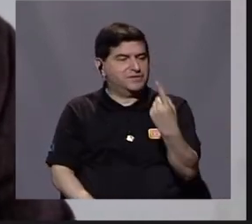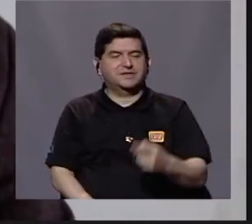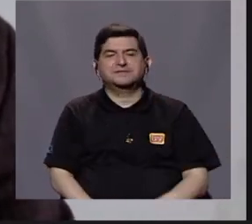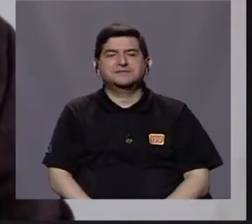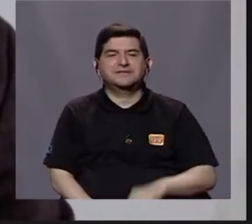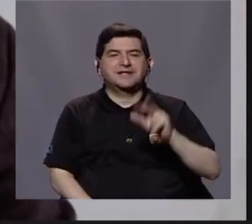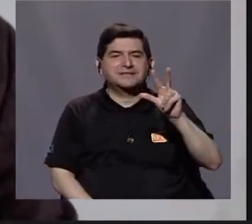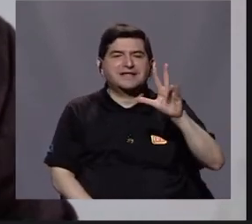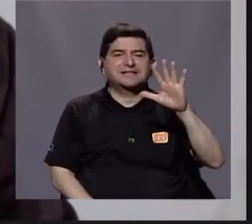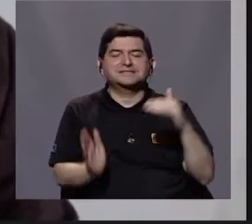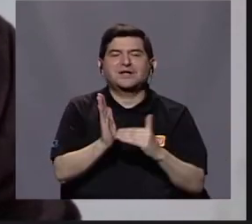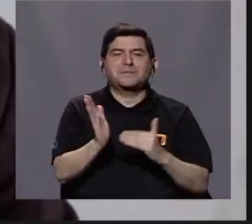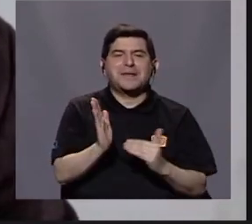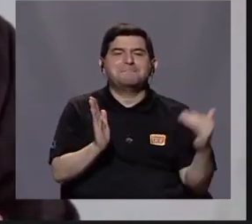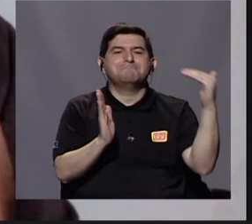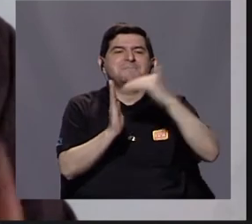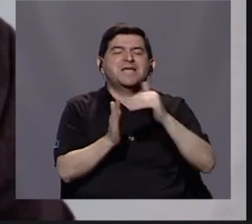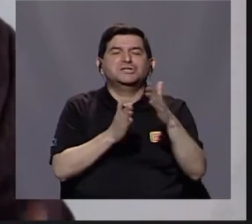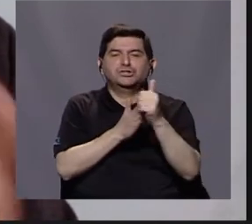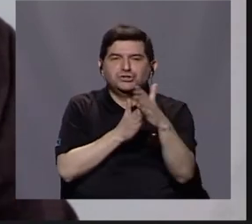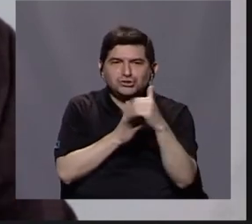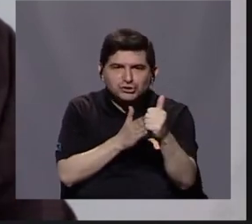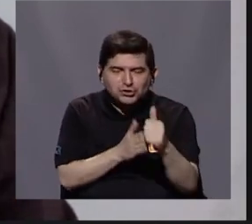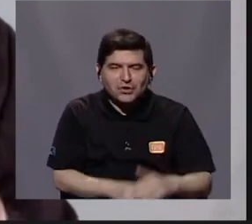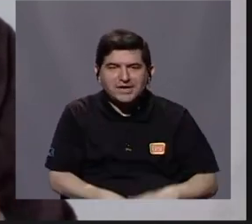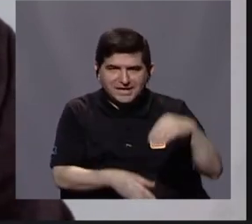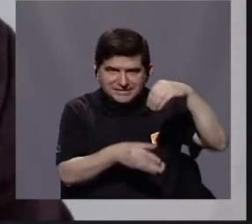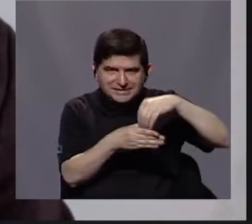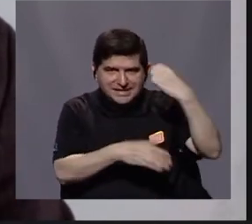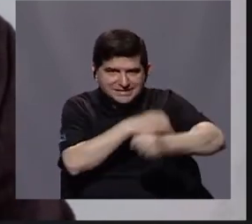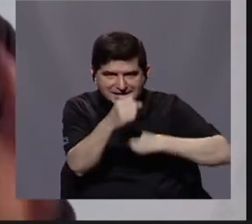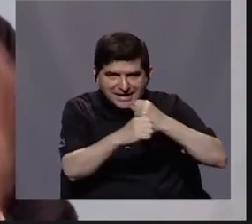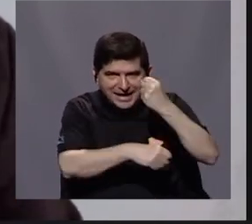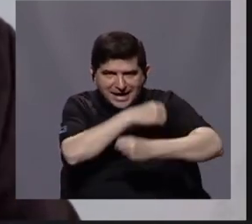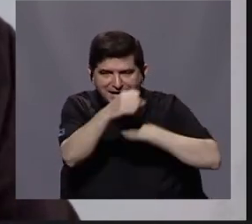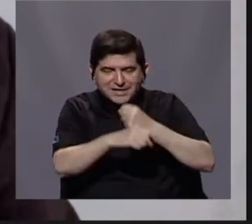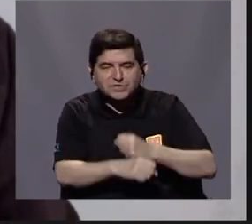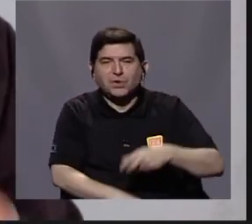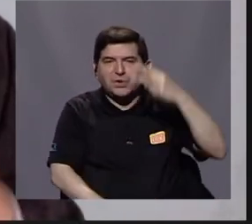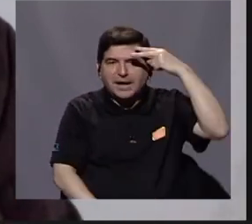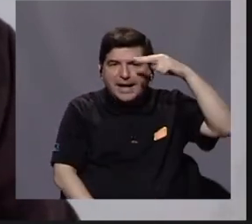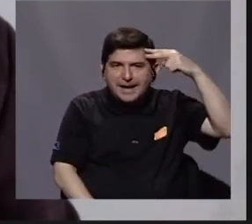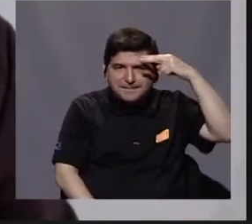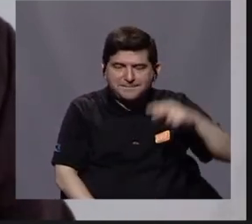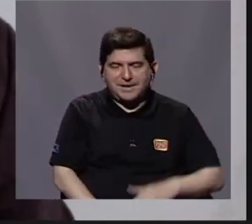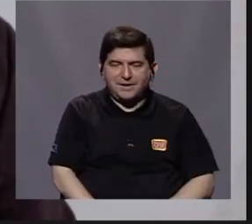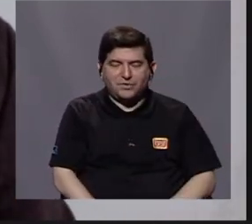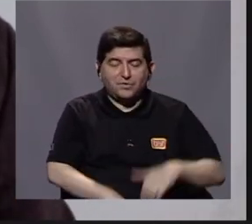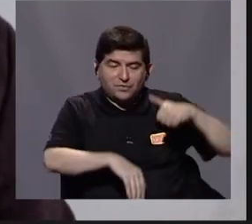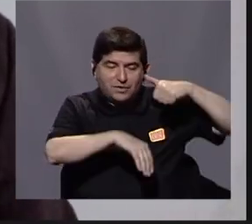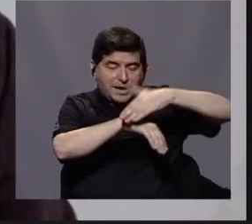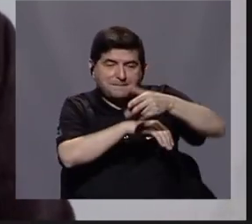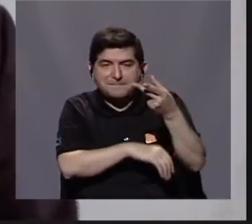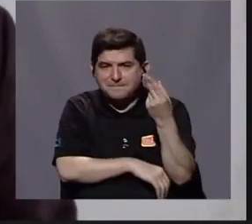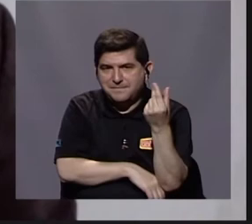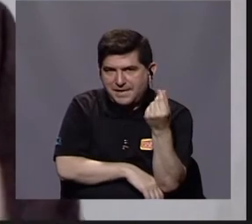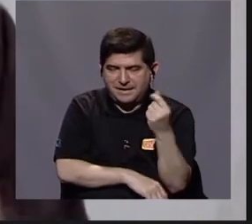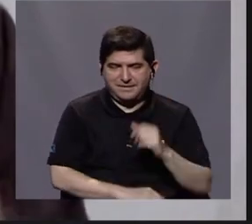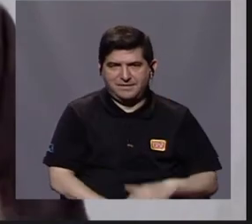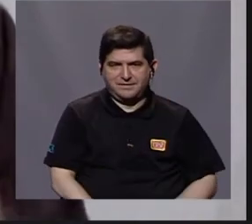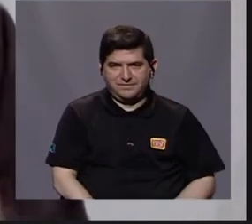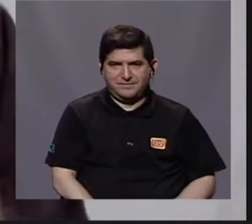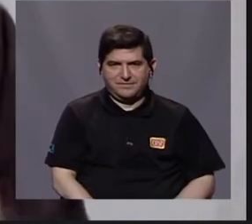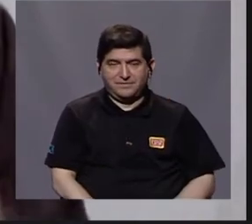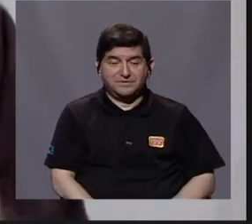cerca de 35.000 millones de dólares ingresan anualmente a México vía remesas, y entonces